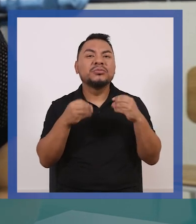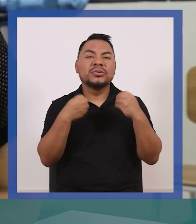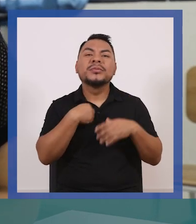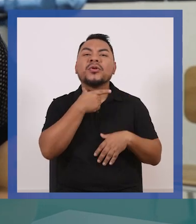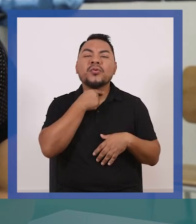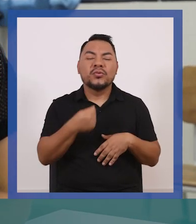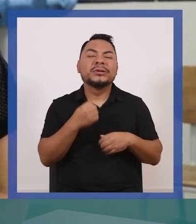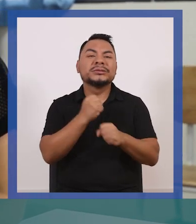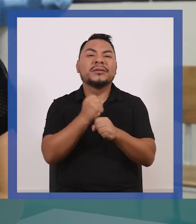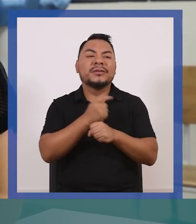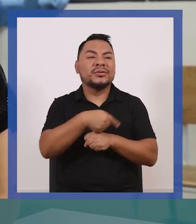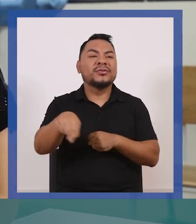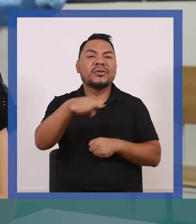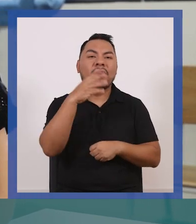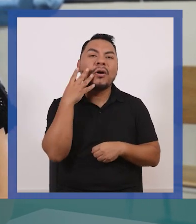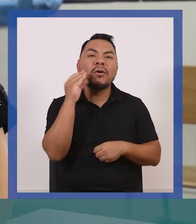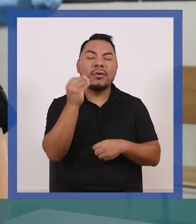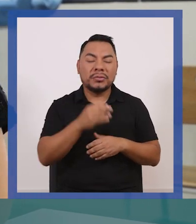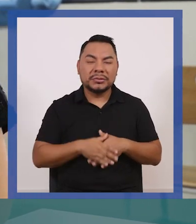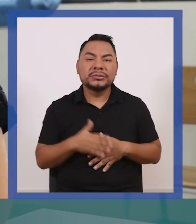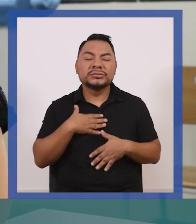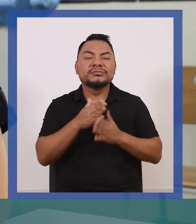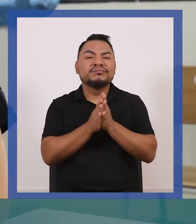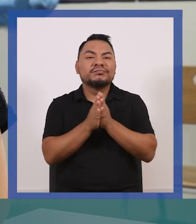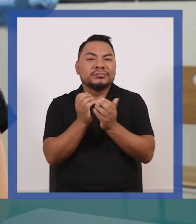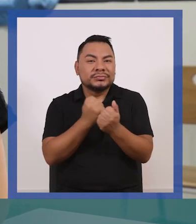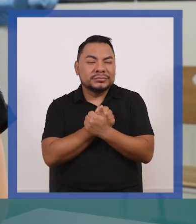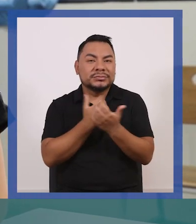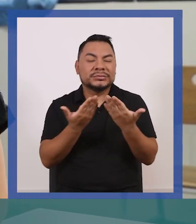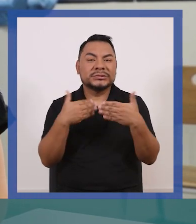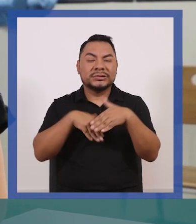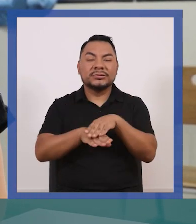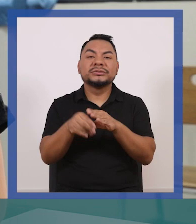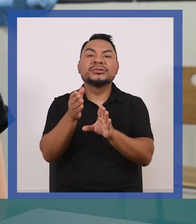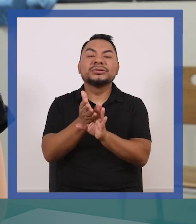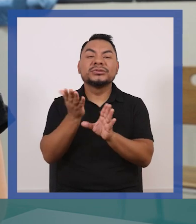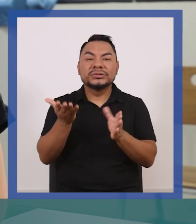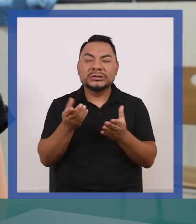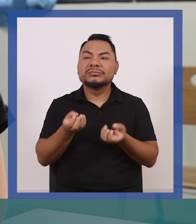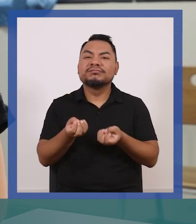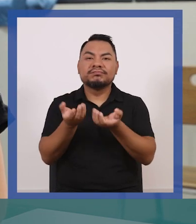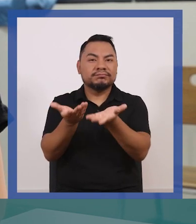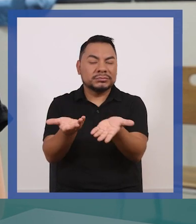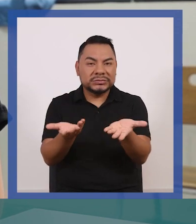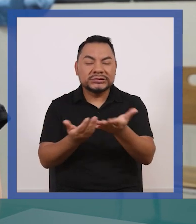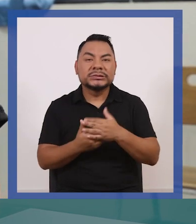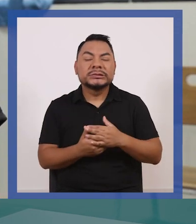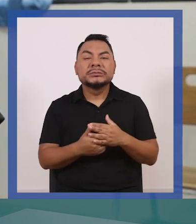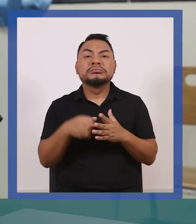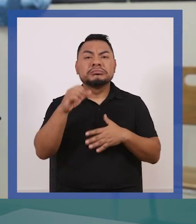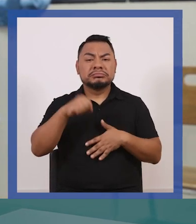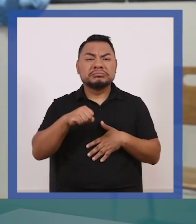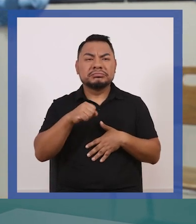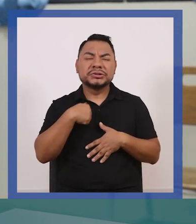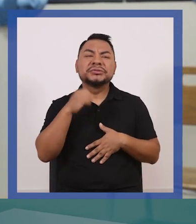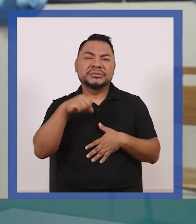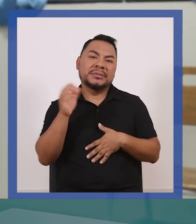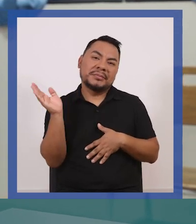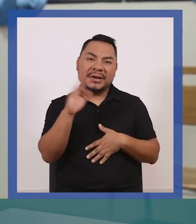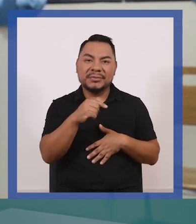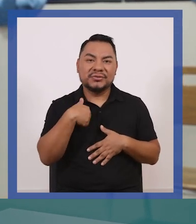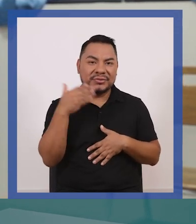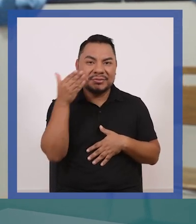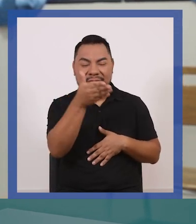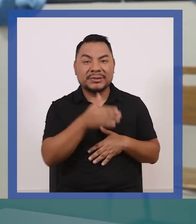adolescentes, es una de las cosas que me apasionan mucho dentro de la psicología, la psicoterapia y dije, pues vamos,